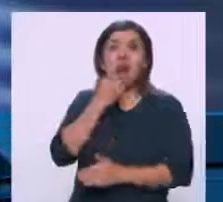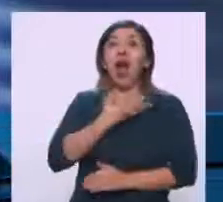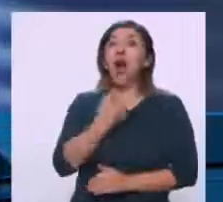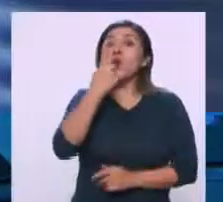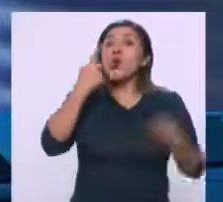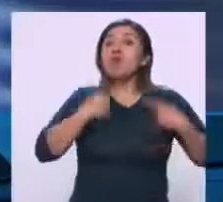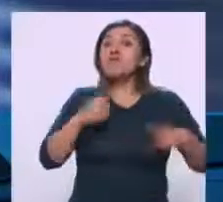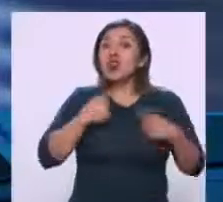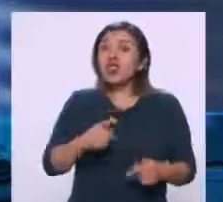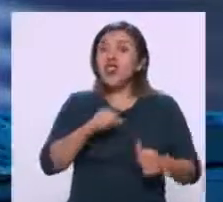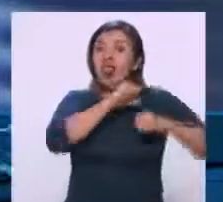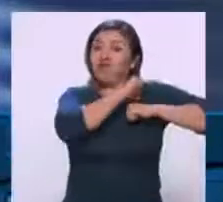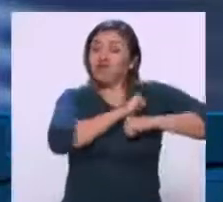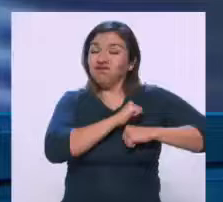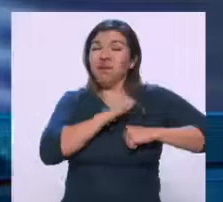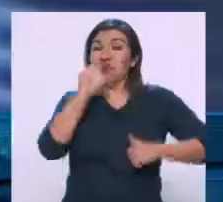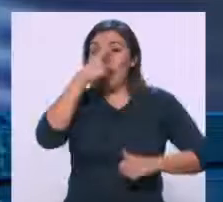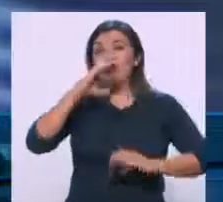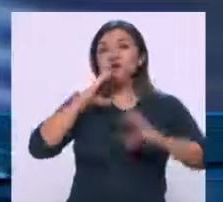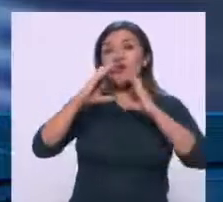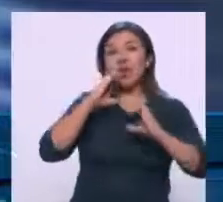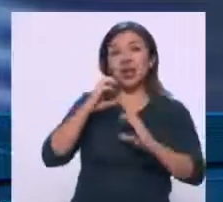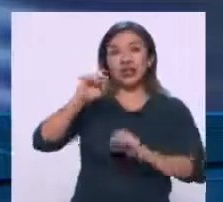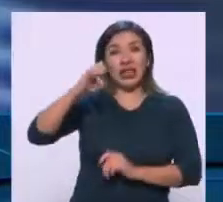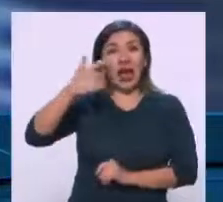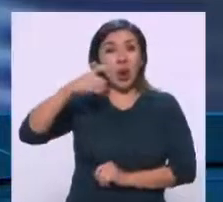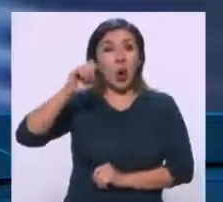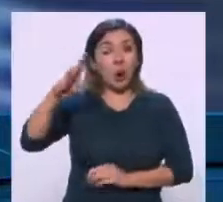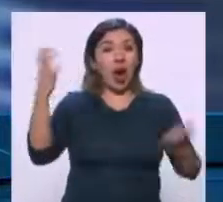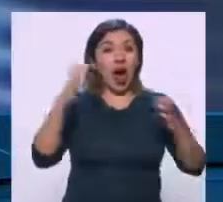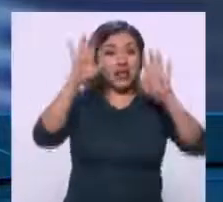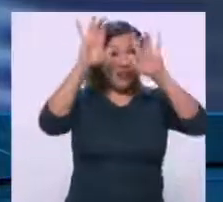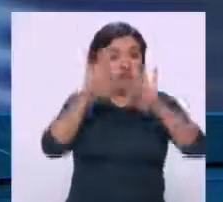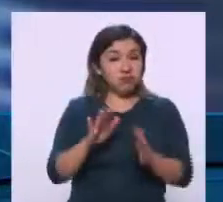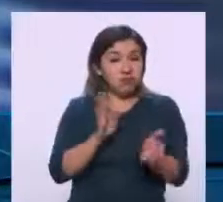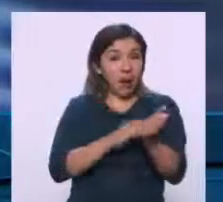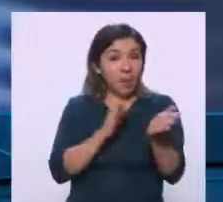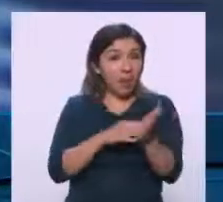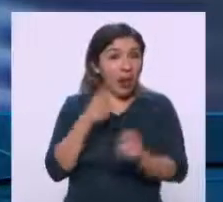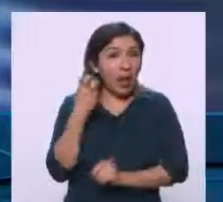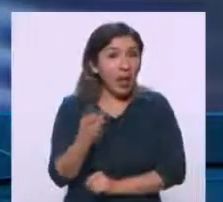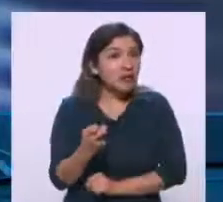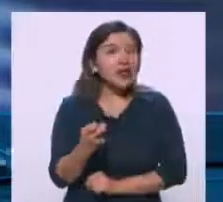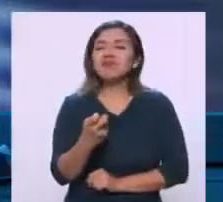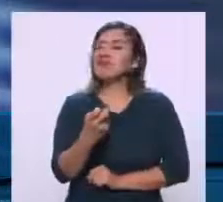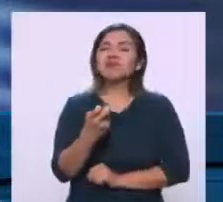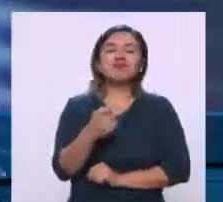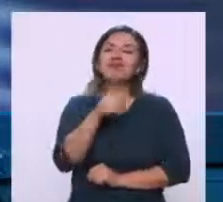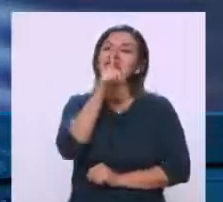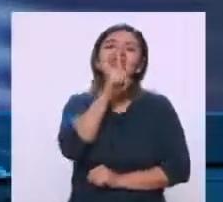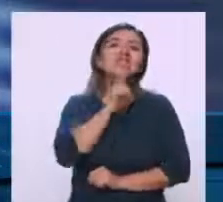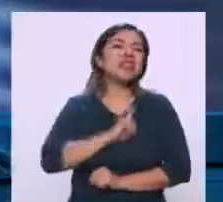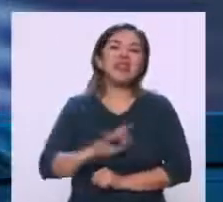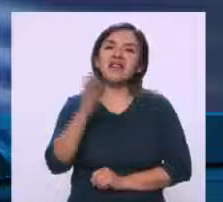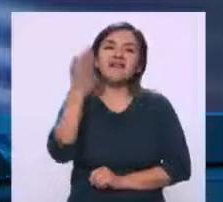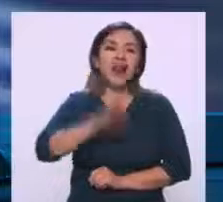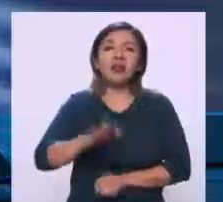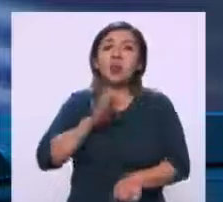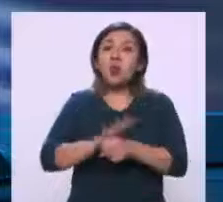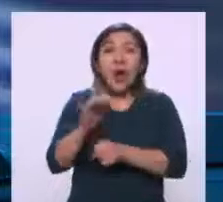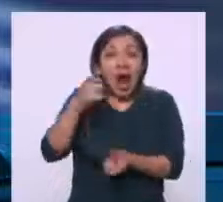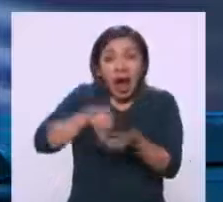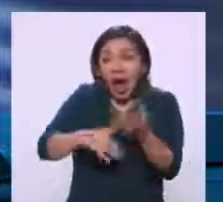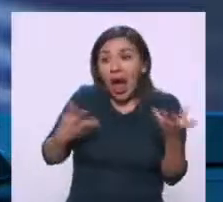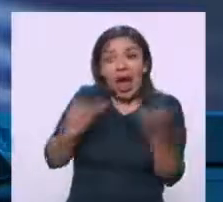funcionario de comunicación ahí en CGOP que había hecho el documento, pues no es cierto. No hay rastros de